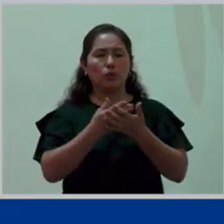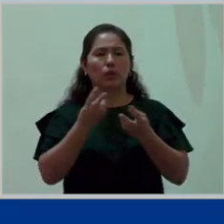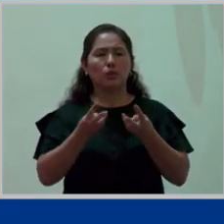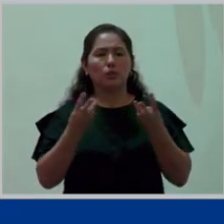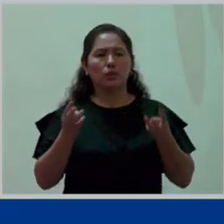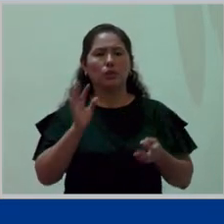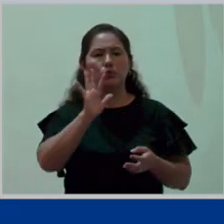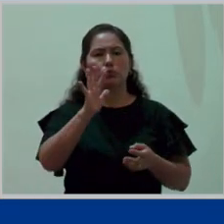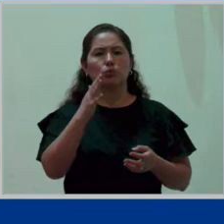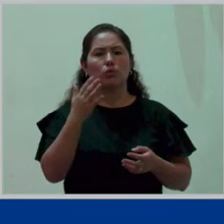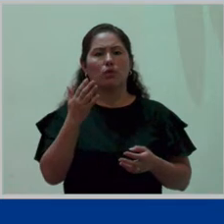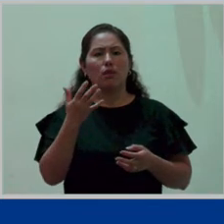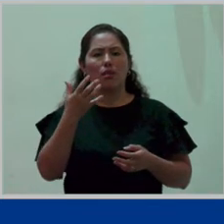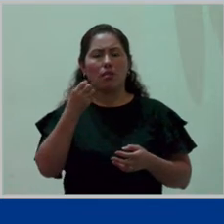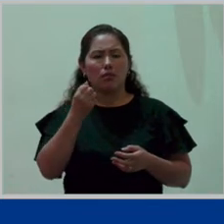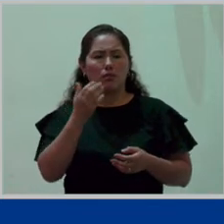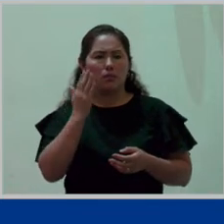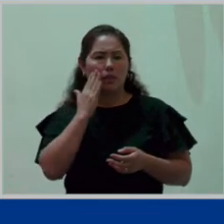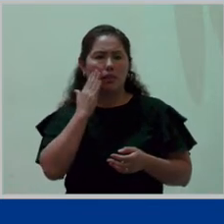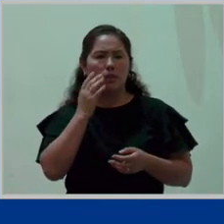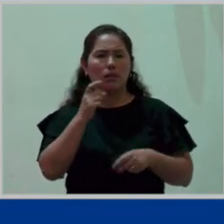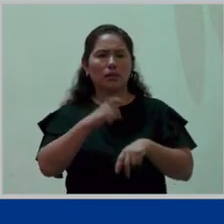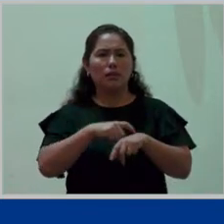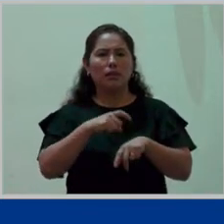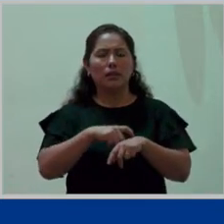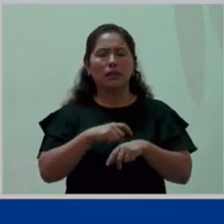o sea de leche materna y por lo tanto requiere más tiempo